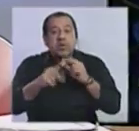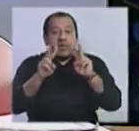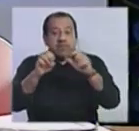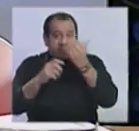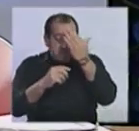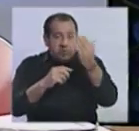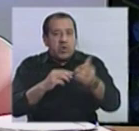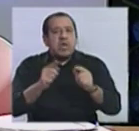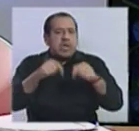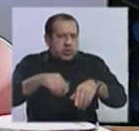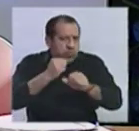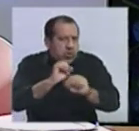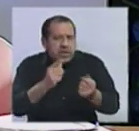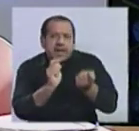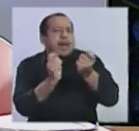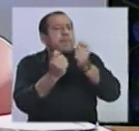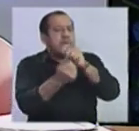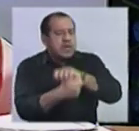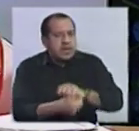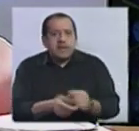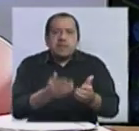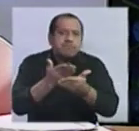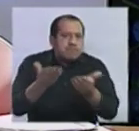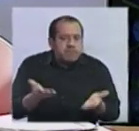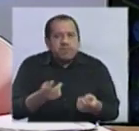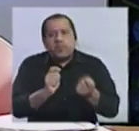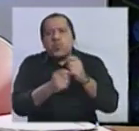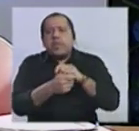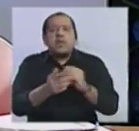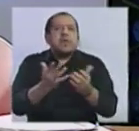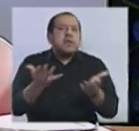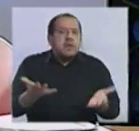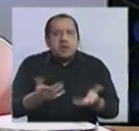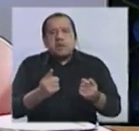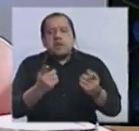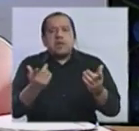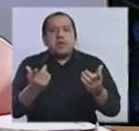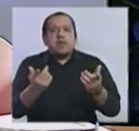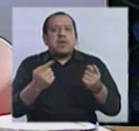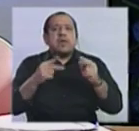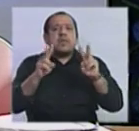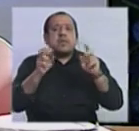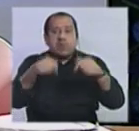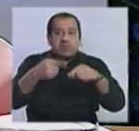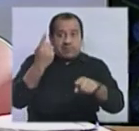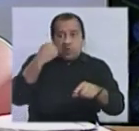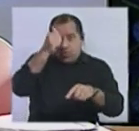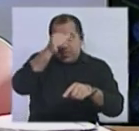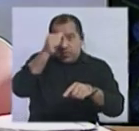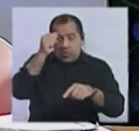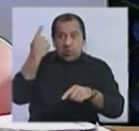Amplio. Esto puede dar vuelta ese primer resultado que mostró este domingo